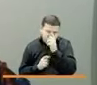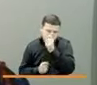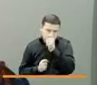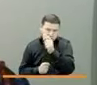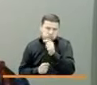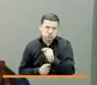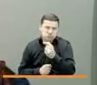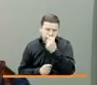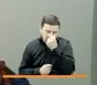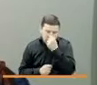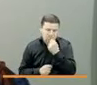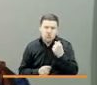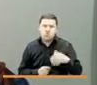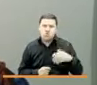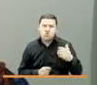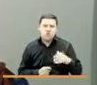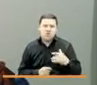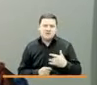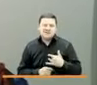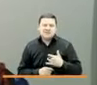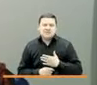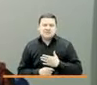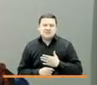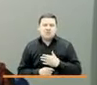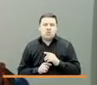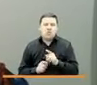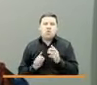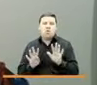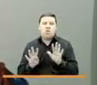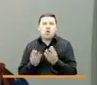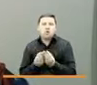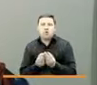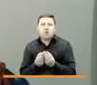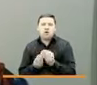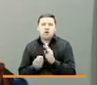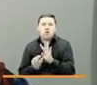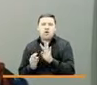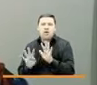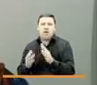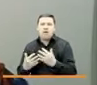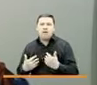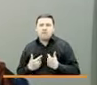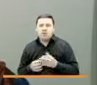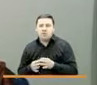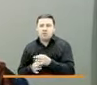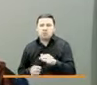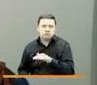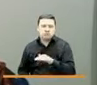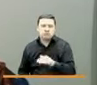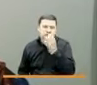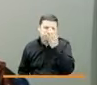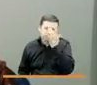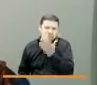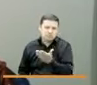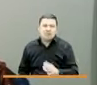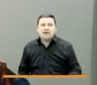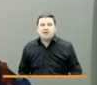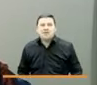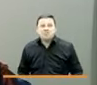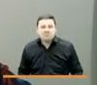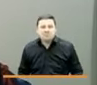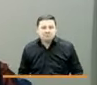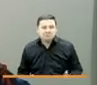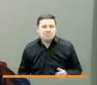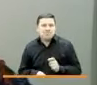muy sentido a los nueve concejales y a las víctimas del municipio porque era el